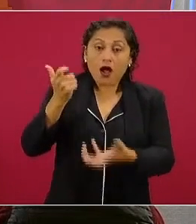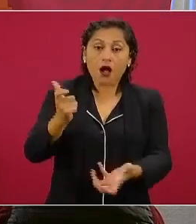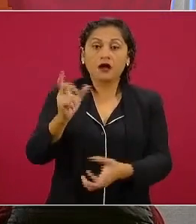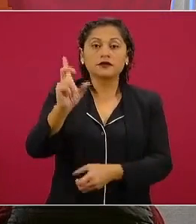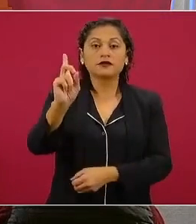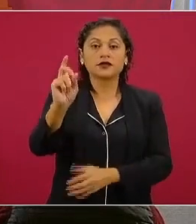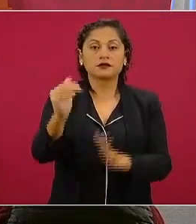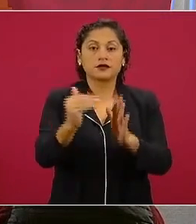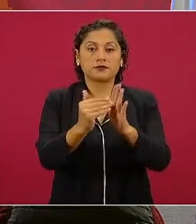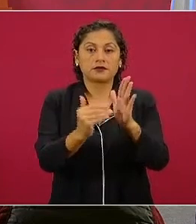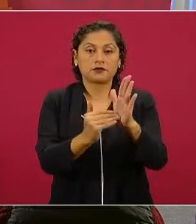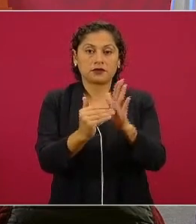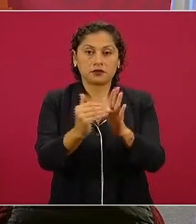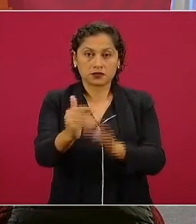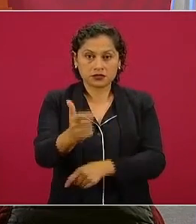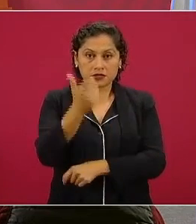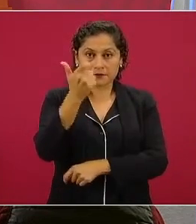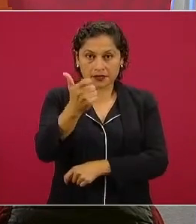de pesos.